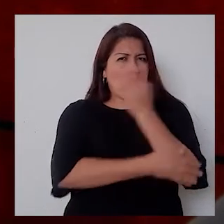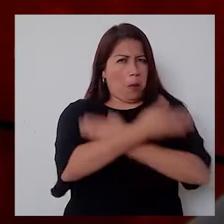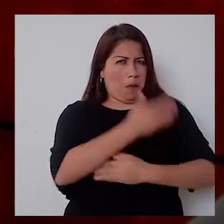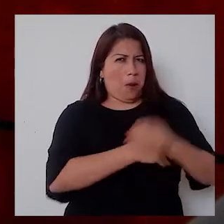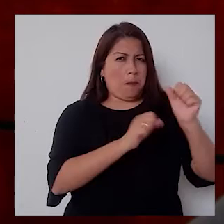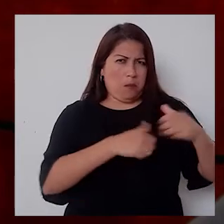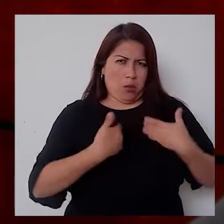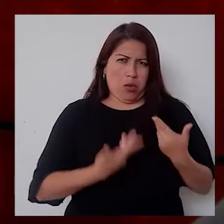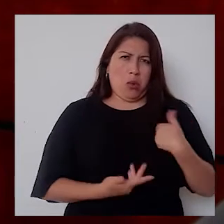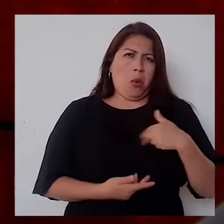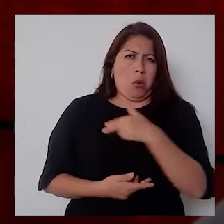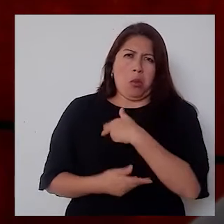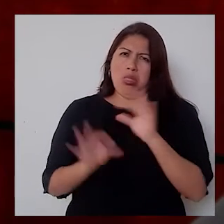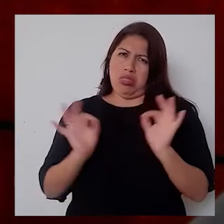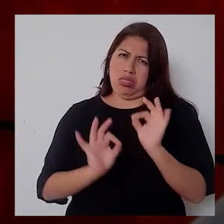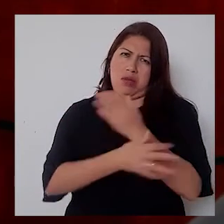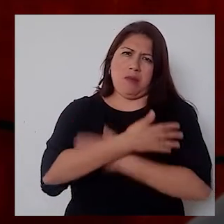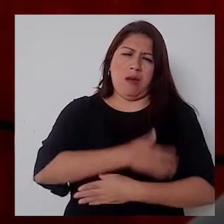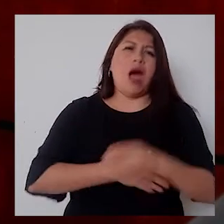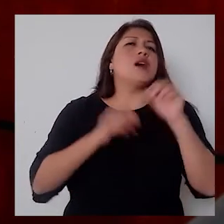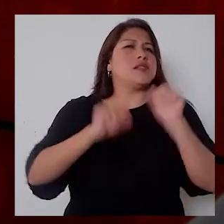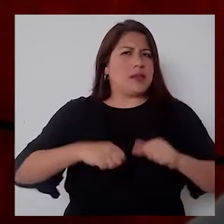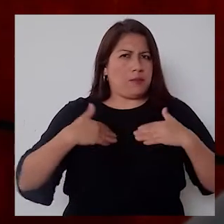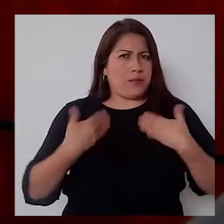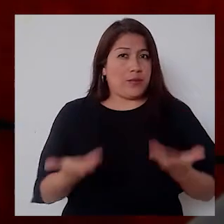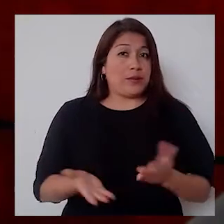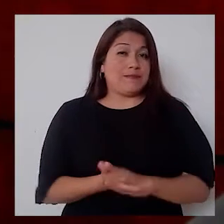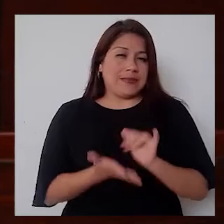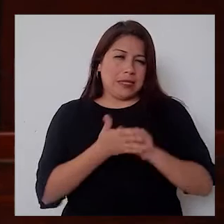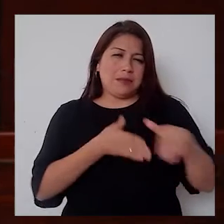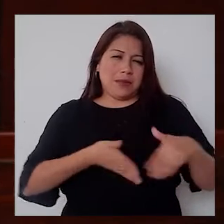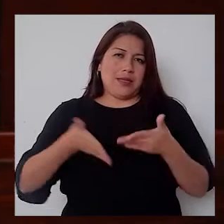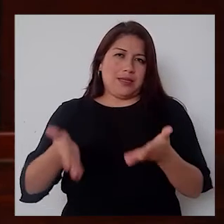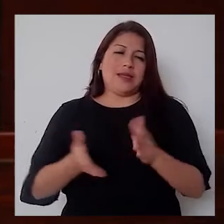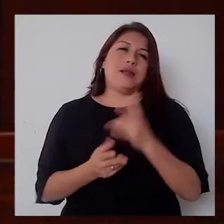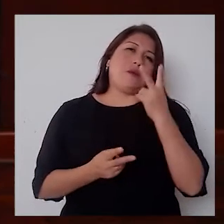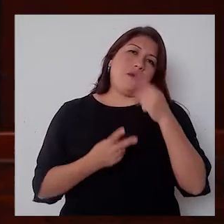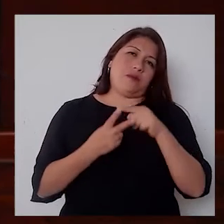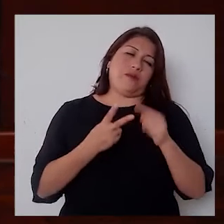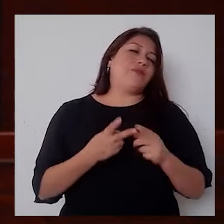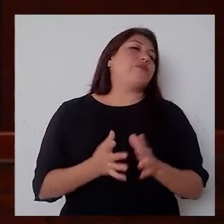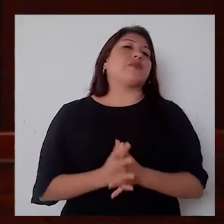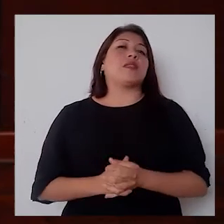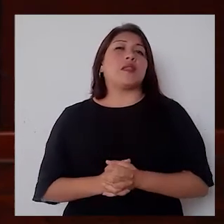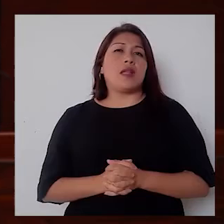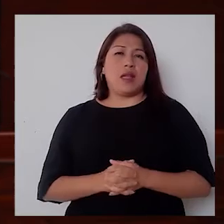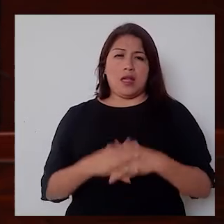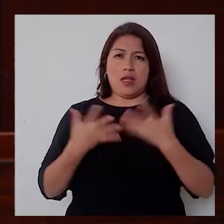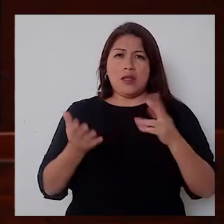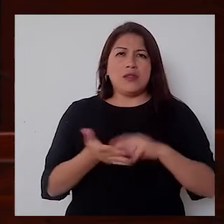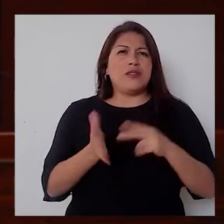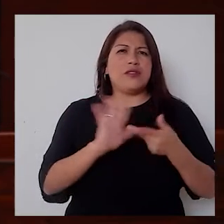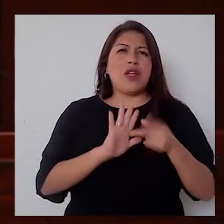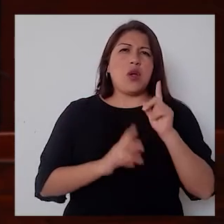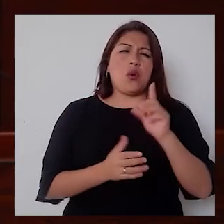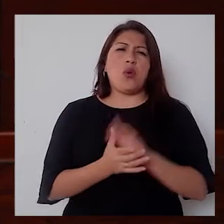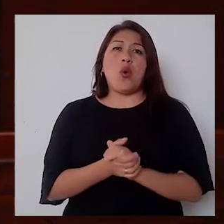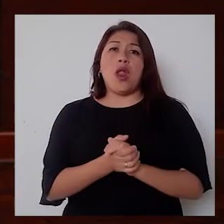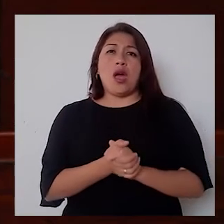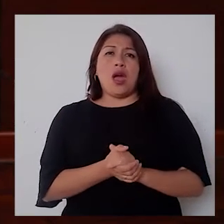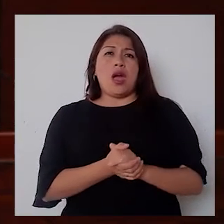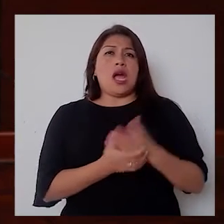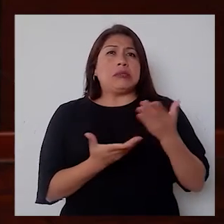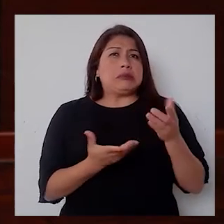imposible, ¿no? Entonces, de esas dos maneras queremos hacerlo, ¿no? Sobre todo que la sociedad tiene que tener en cuenta que la discapacidad no te manda un mensaje para